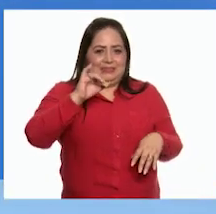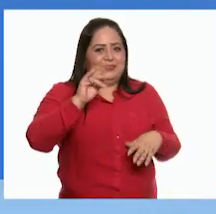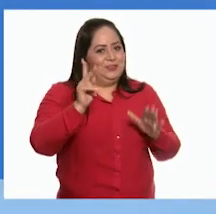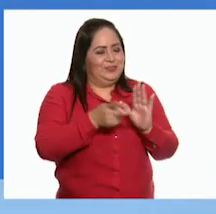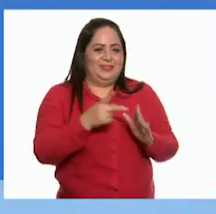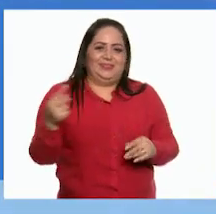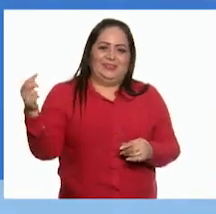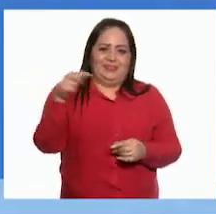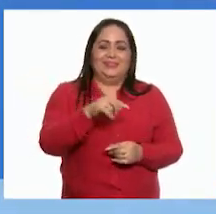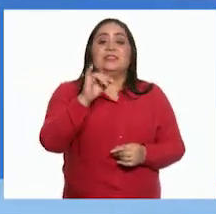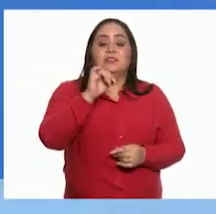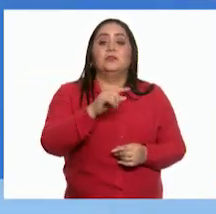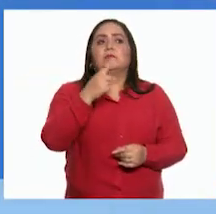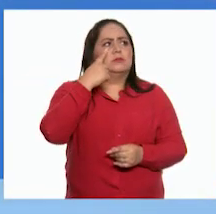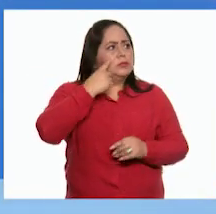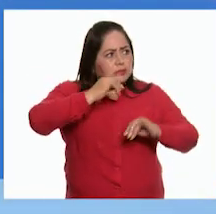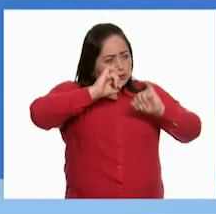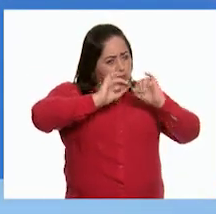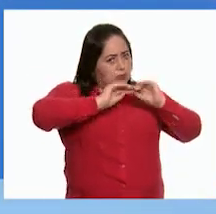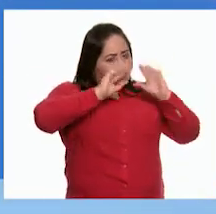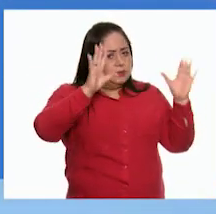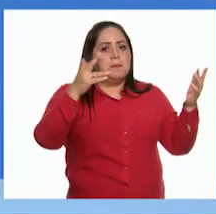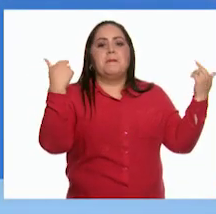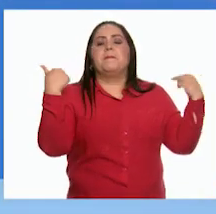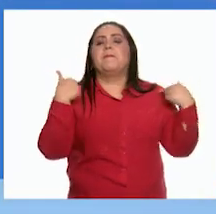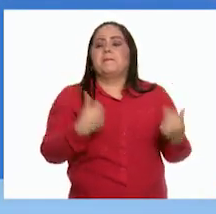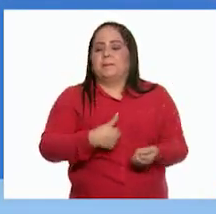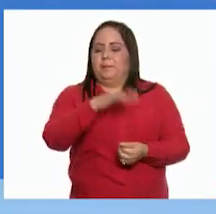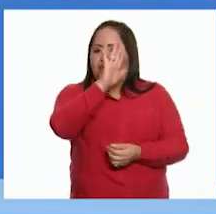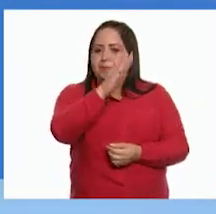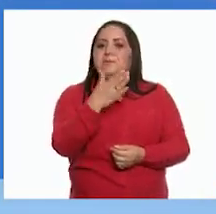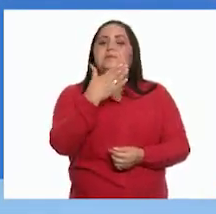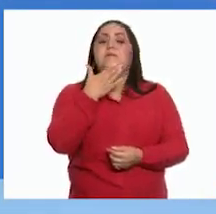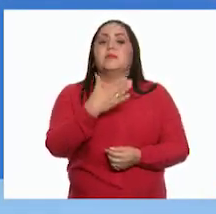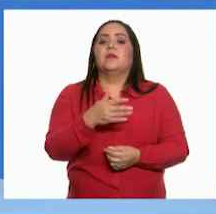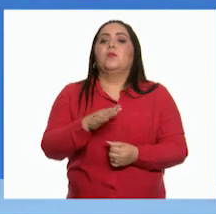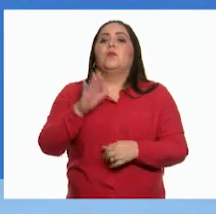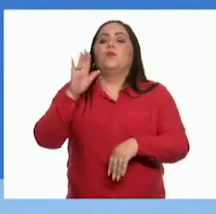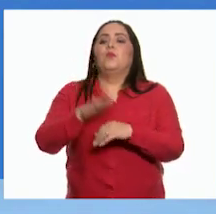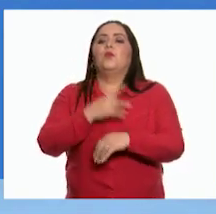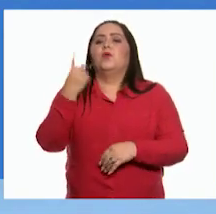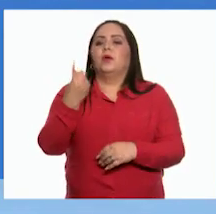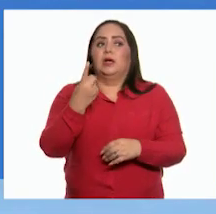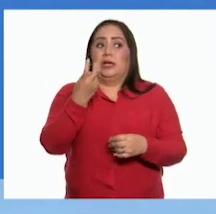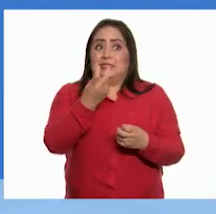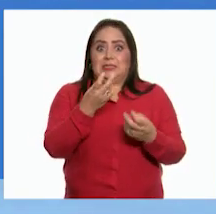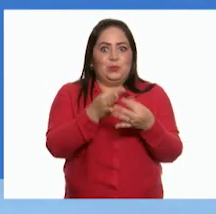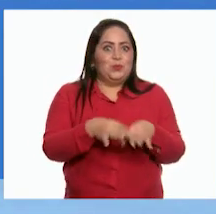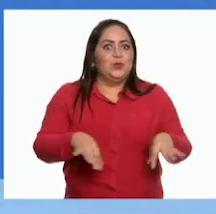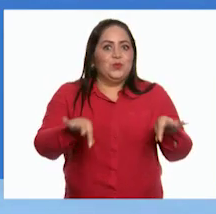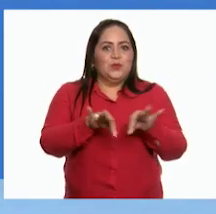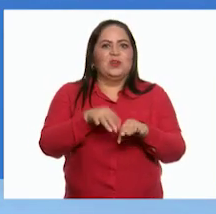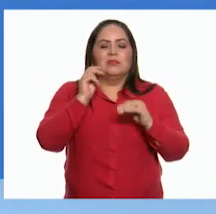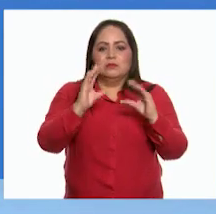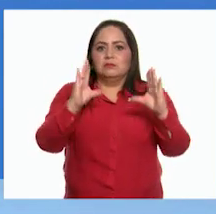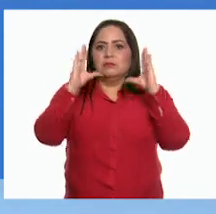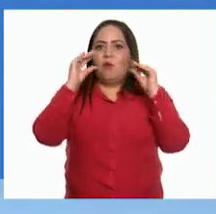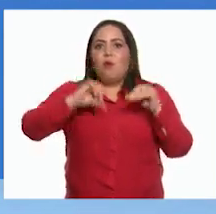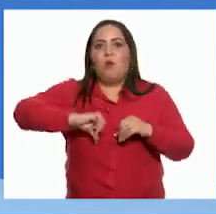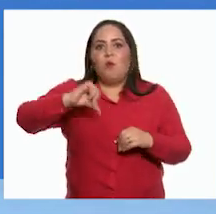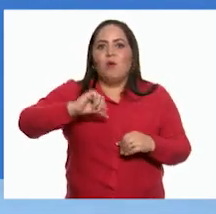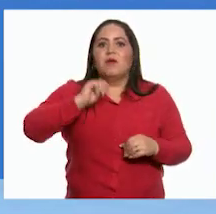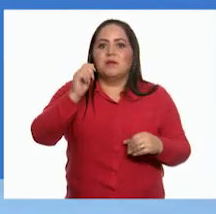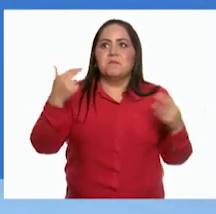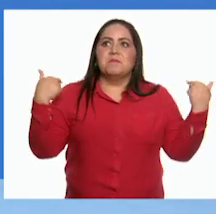regreso! ¡Claro que sí, maestra! ¡Muy bien! ¡Uy, qué tema tan importante nos han enseñado hoy